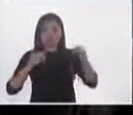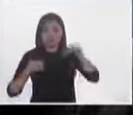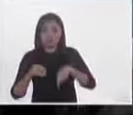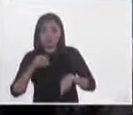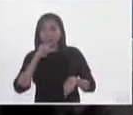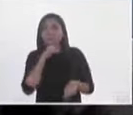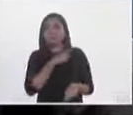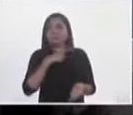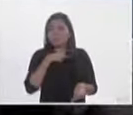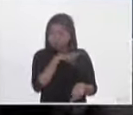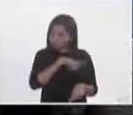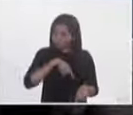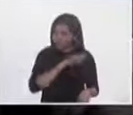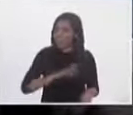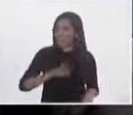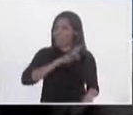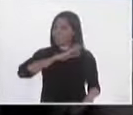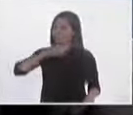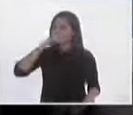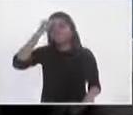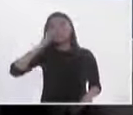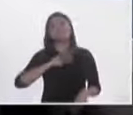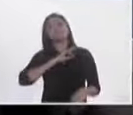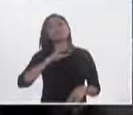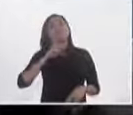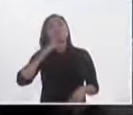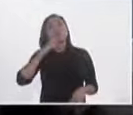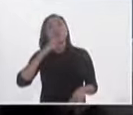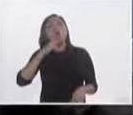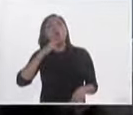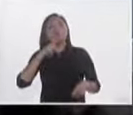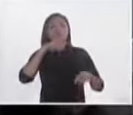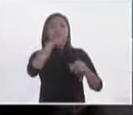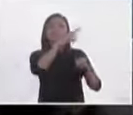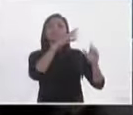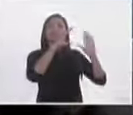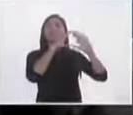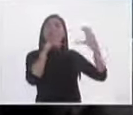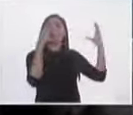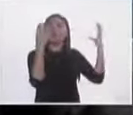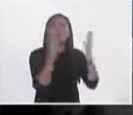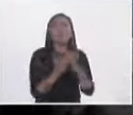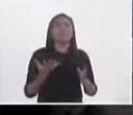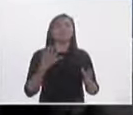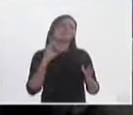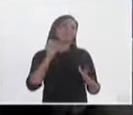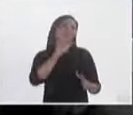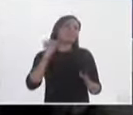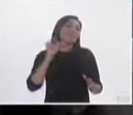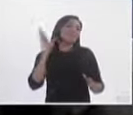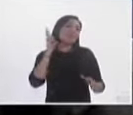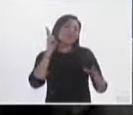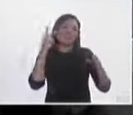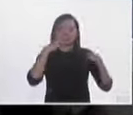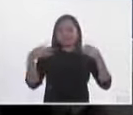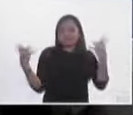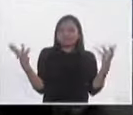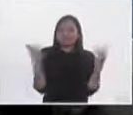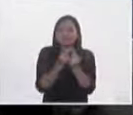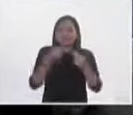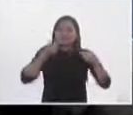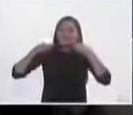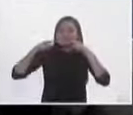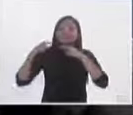revertir esta dinámica o de mejorar el desempeño de congresos, regidurí, cabildos y gobiernos